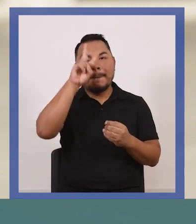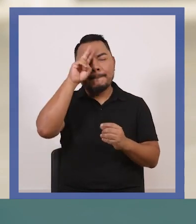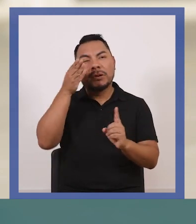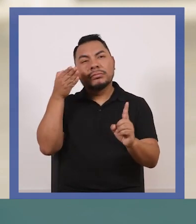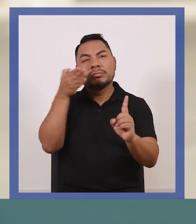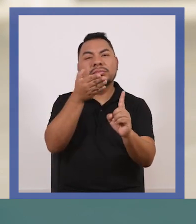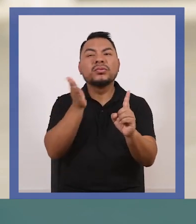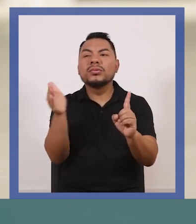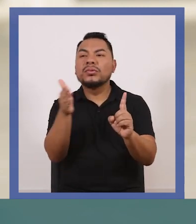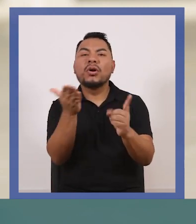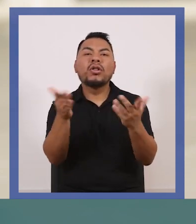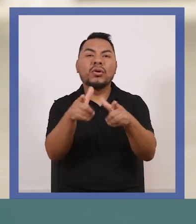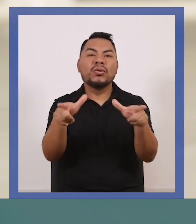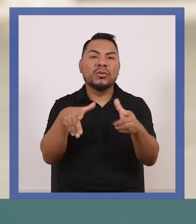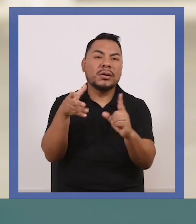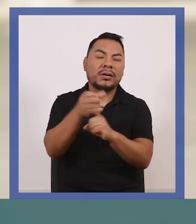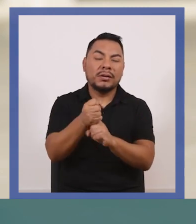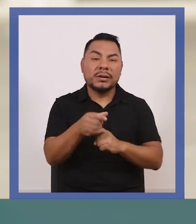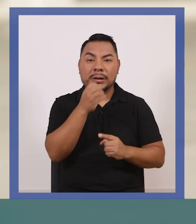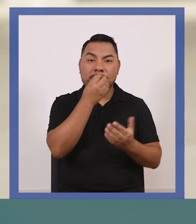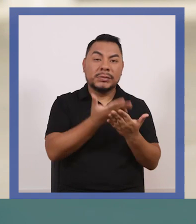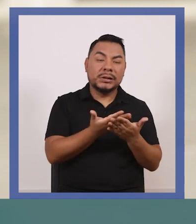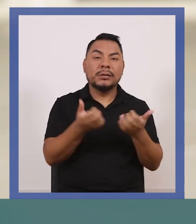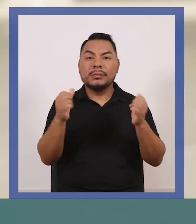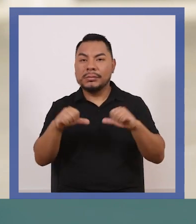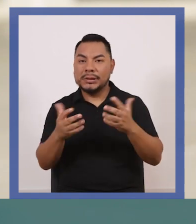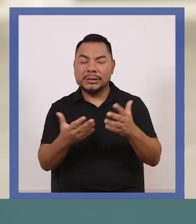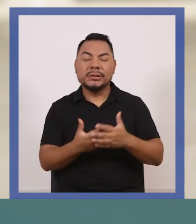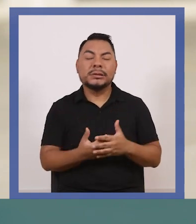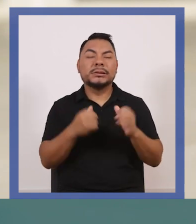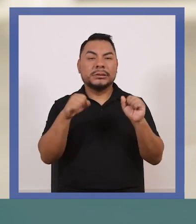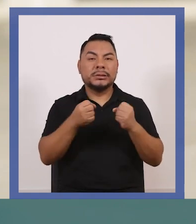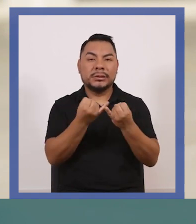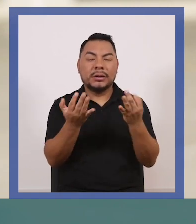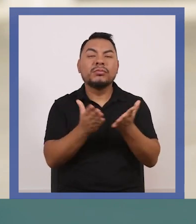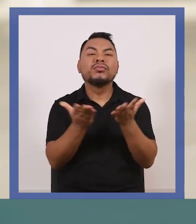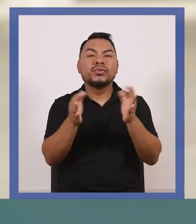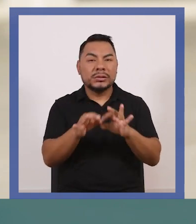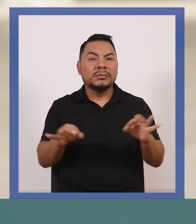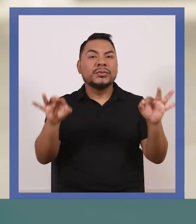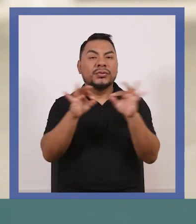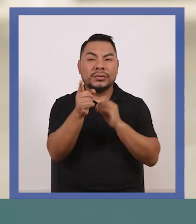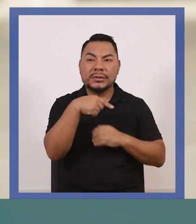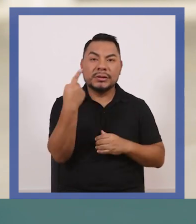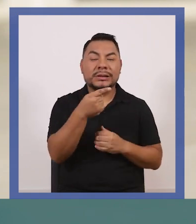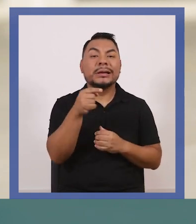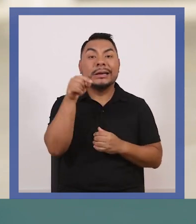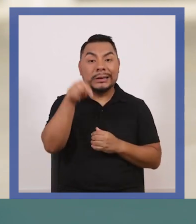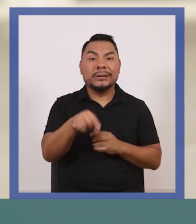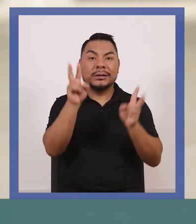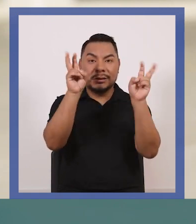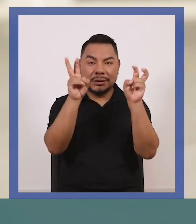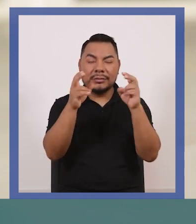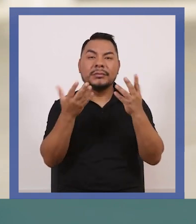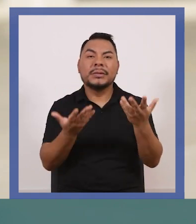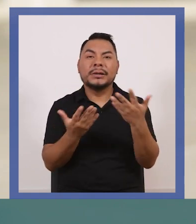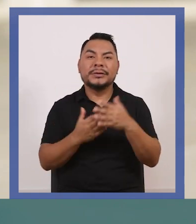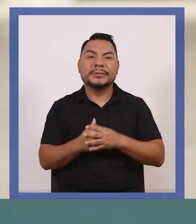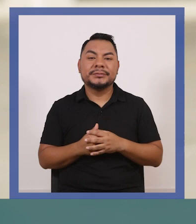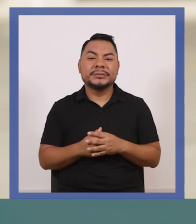camino va a ir el Perú, hacia qué camino va a tomar, si va a ir para bien o para mal, por lo cual es algo muy importante y es un tema que